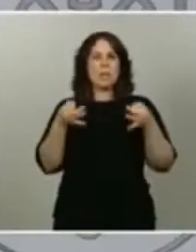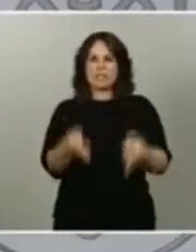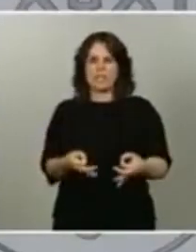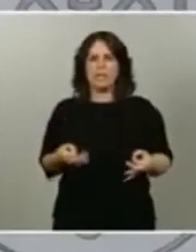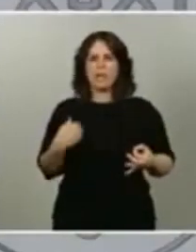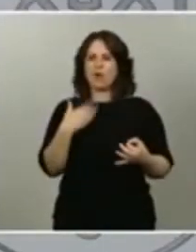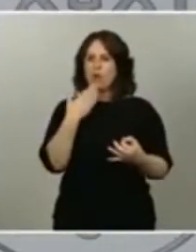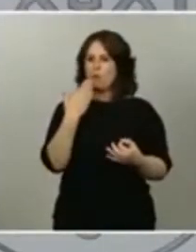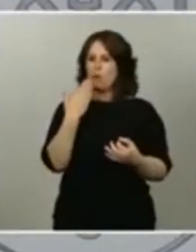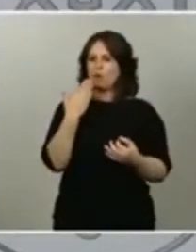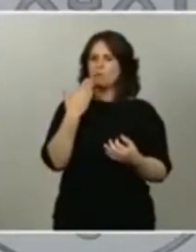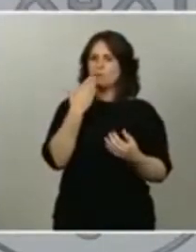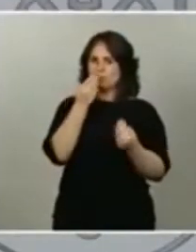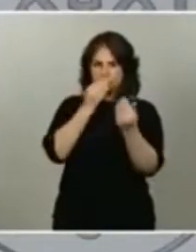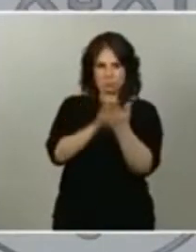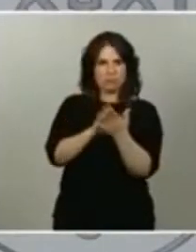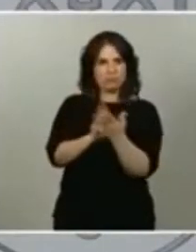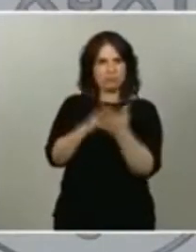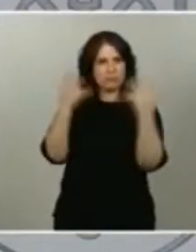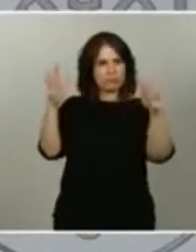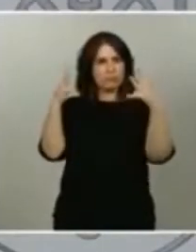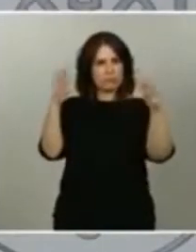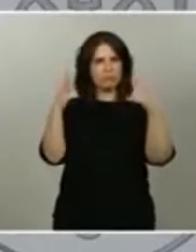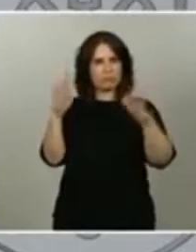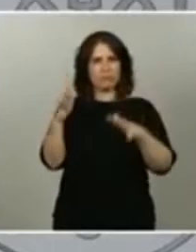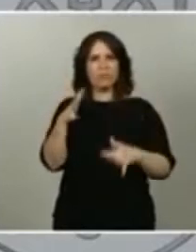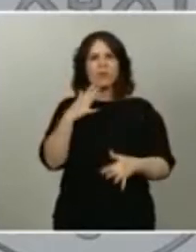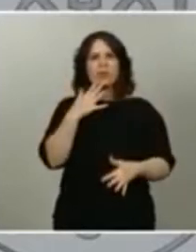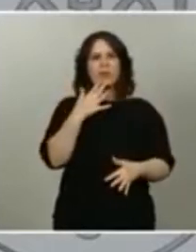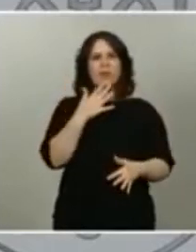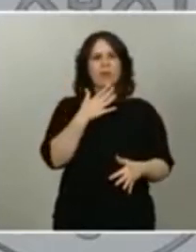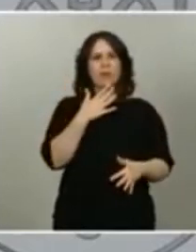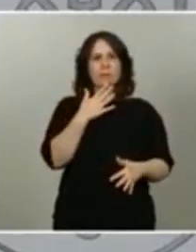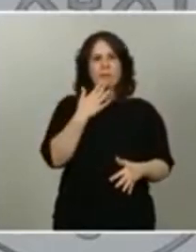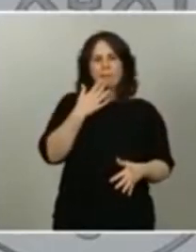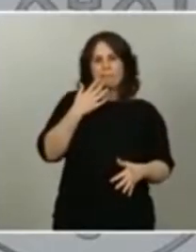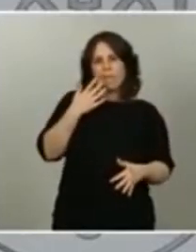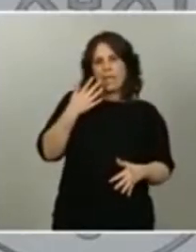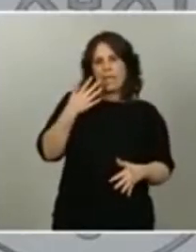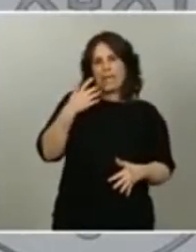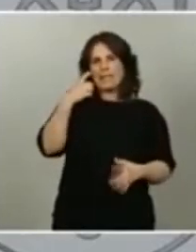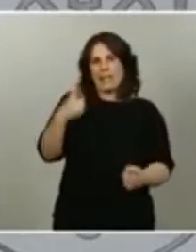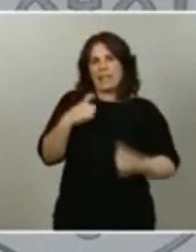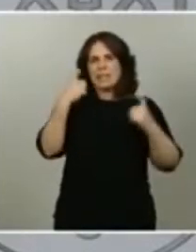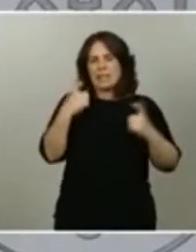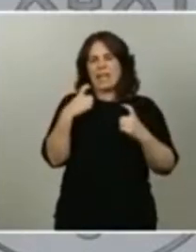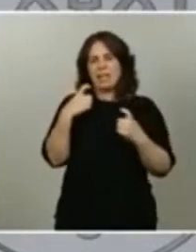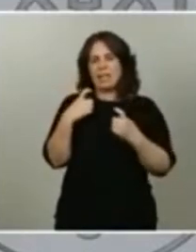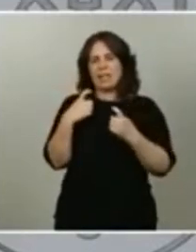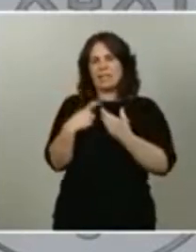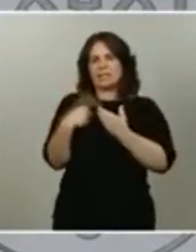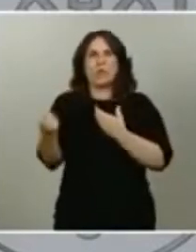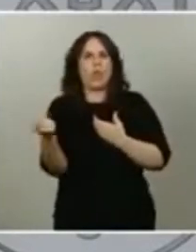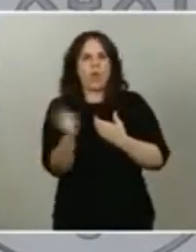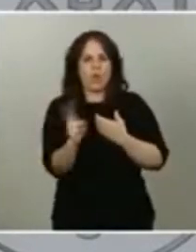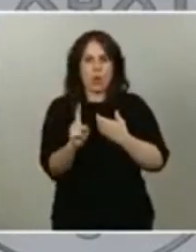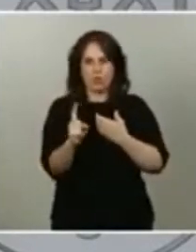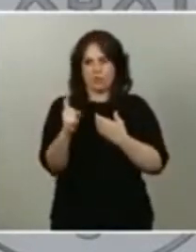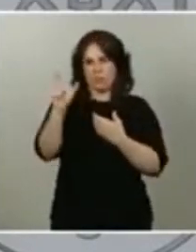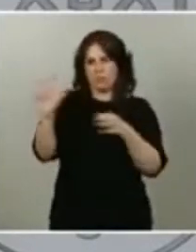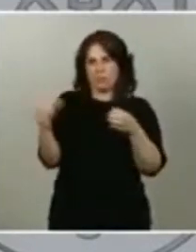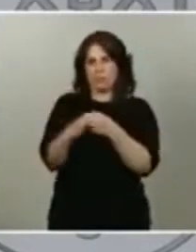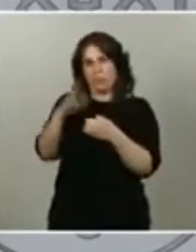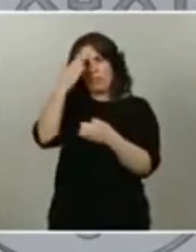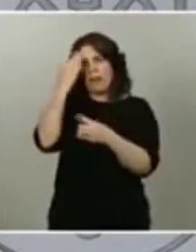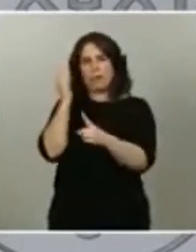a todos aquellos que no se autoexcluyan, cuanto más al principal partido de la oposición, imprescindible para que la reconstrucción de nuestro